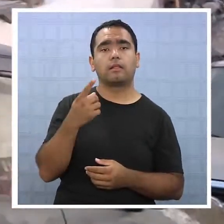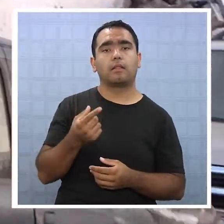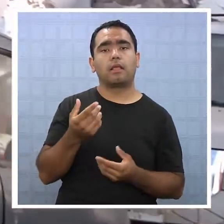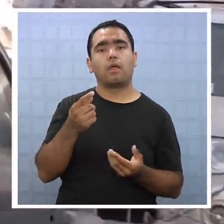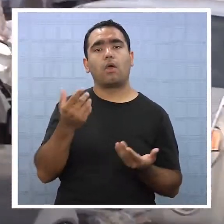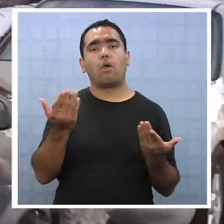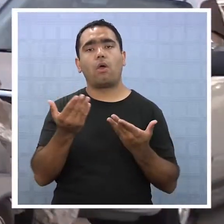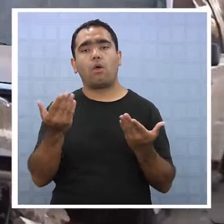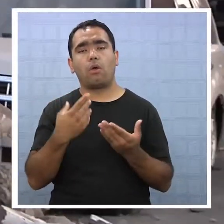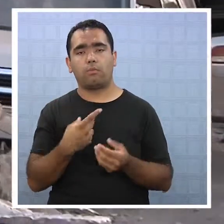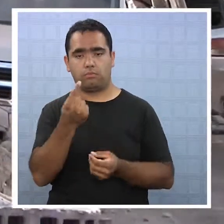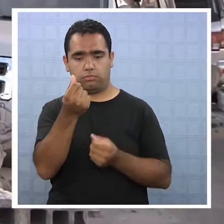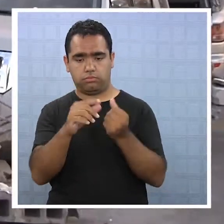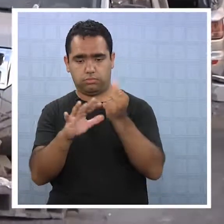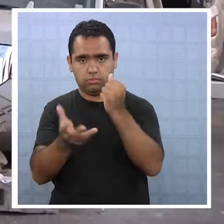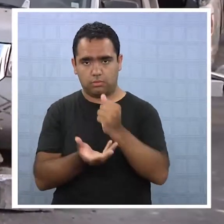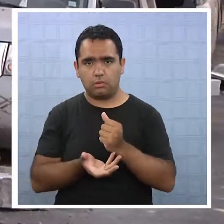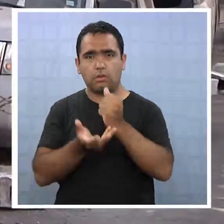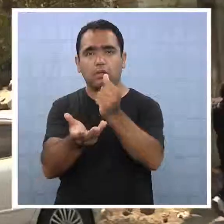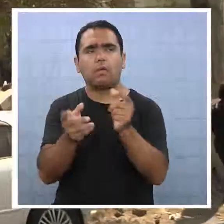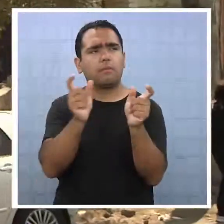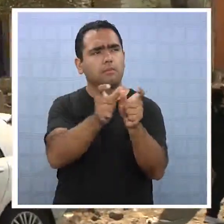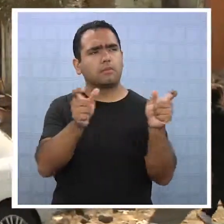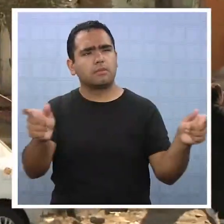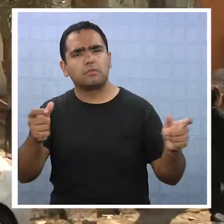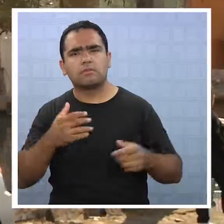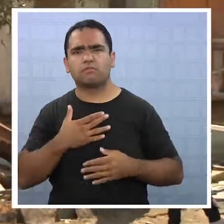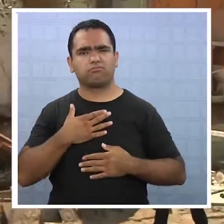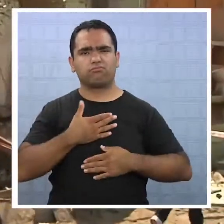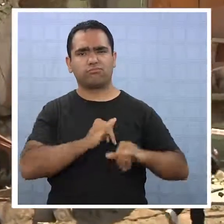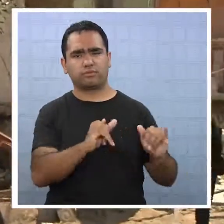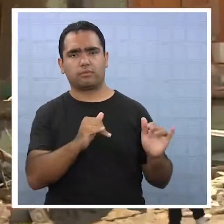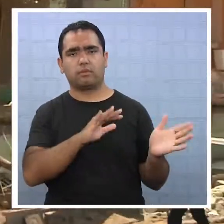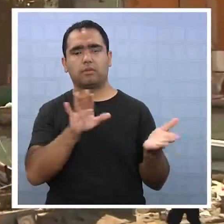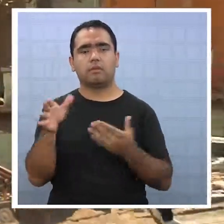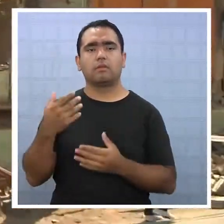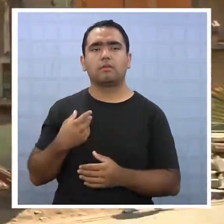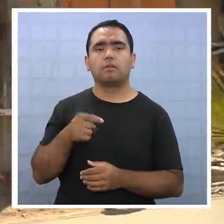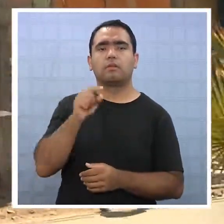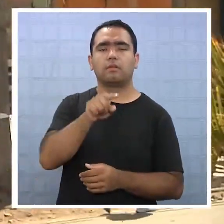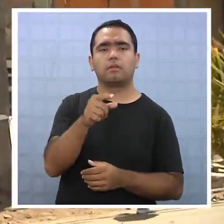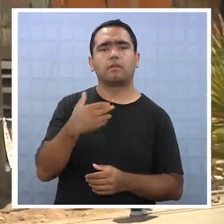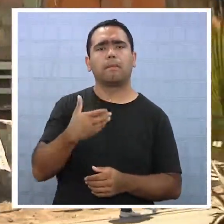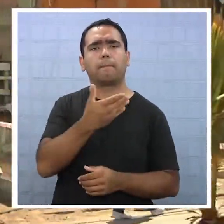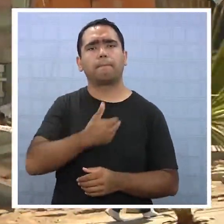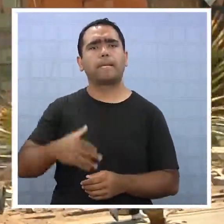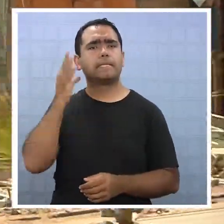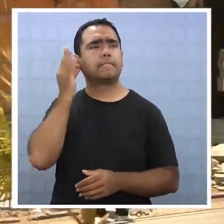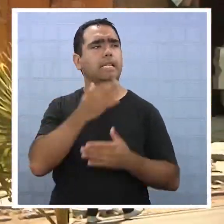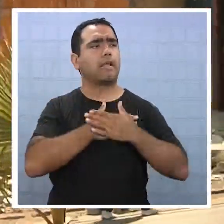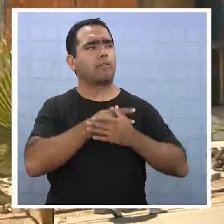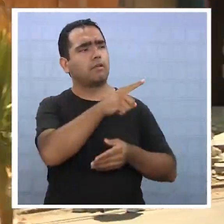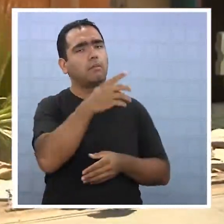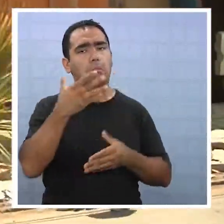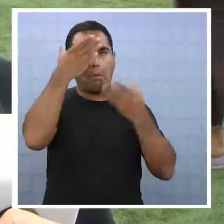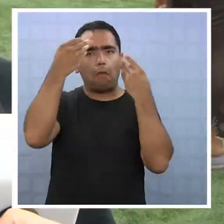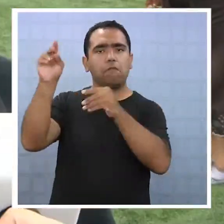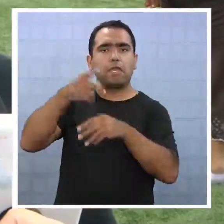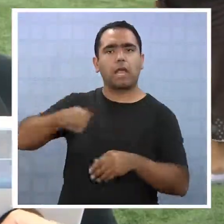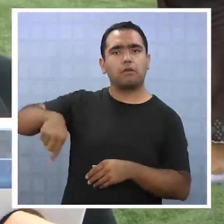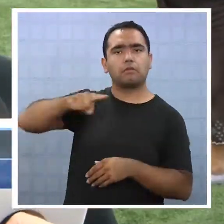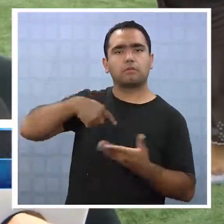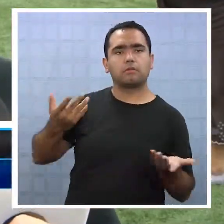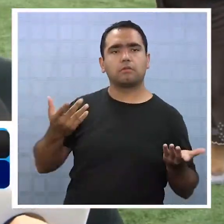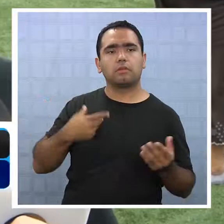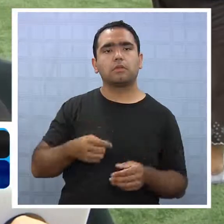subsidios, materia que no es del agrado de todos los afectados. La señora presidenta Fajalé se olvidó a nosotros. Allá, yo sé lo que